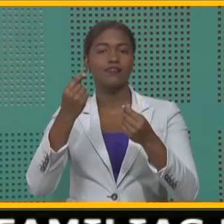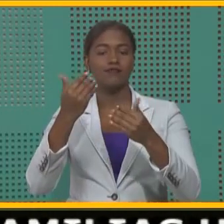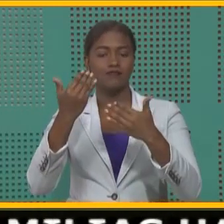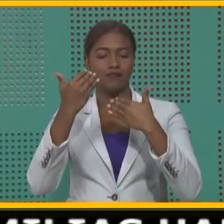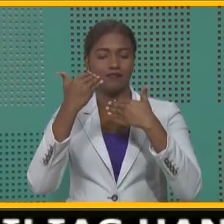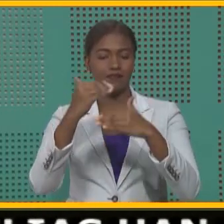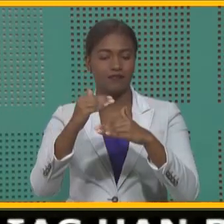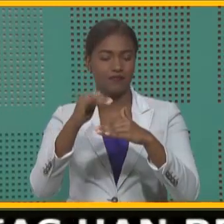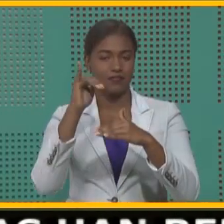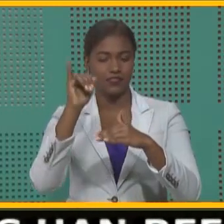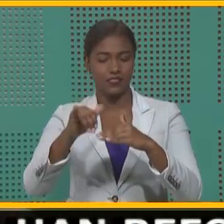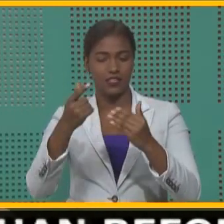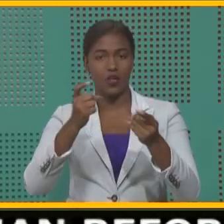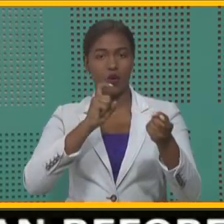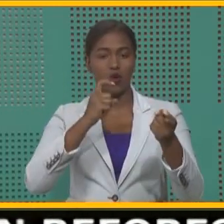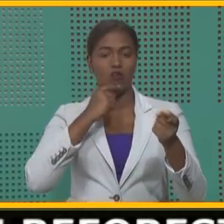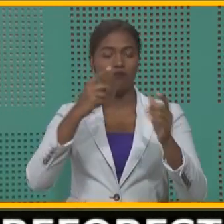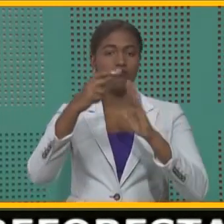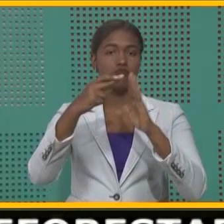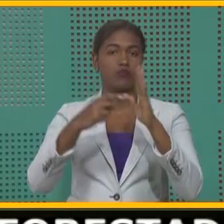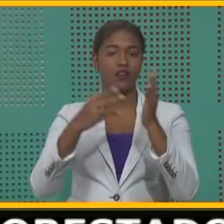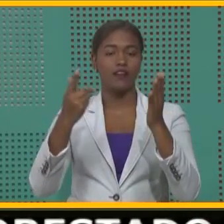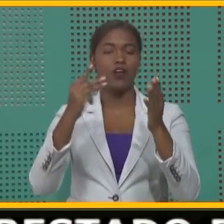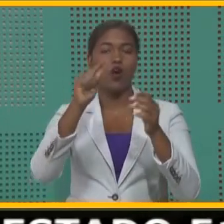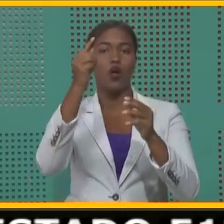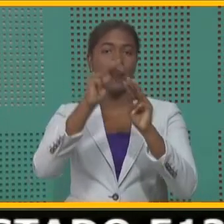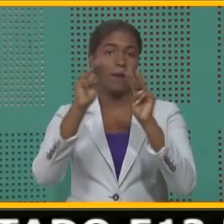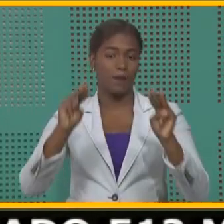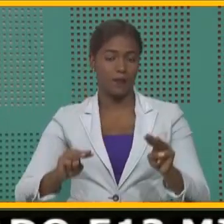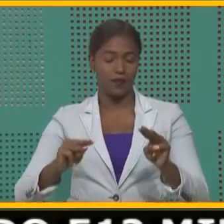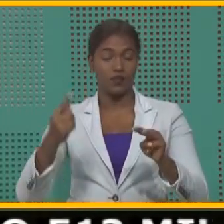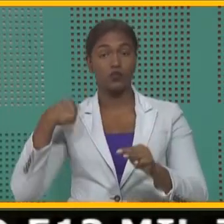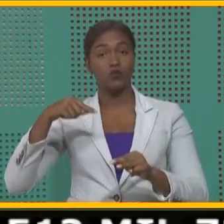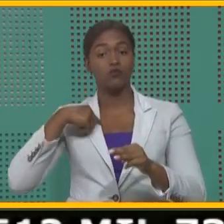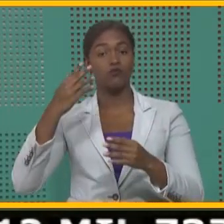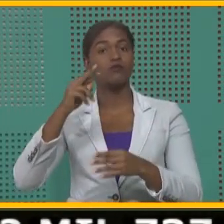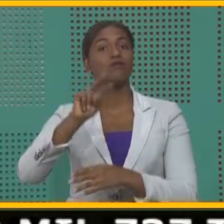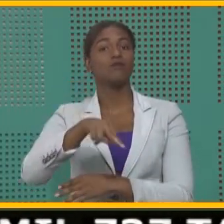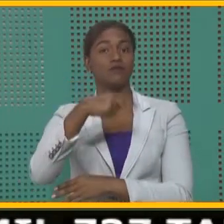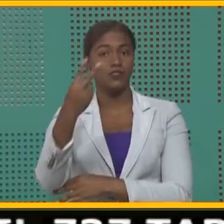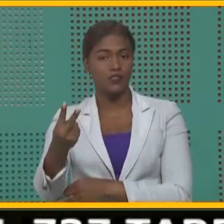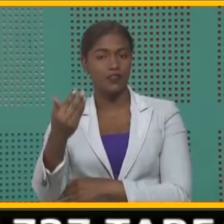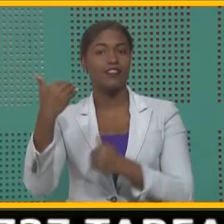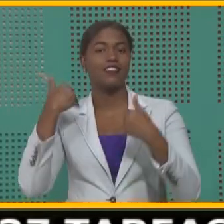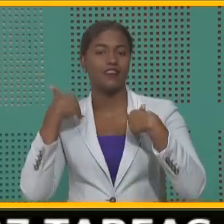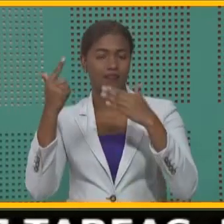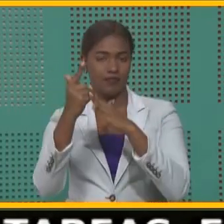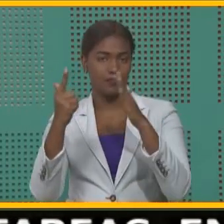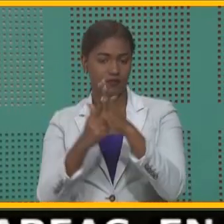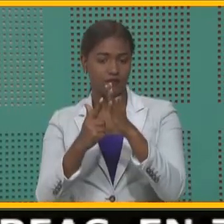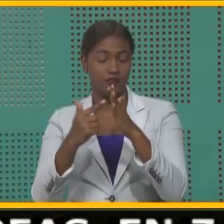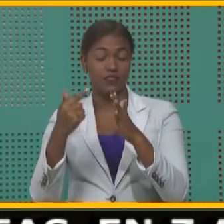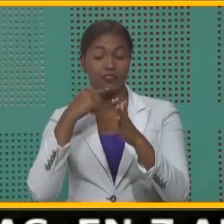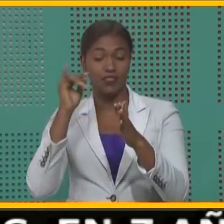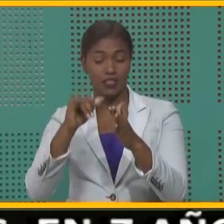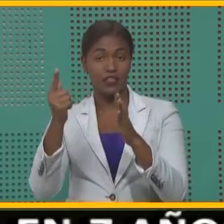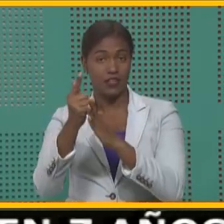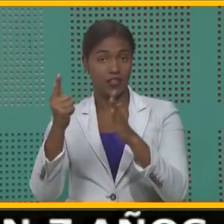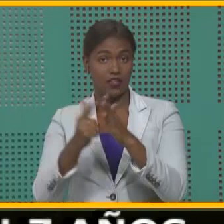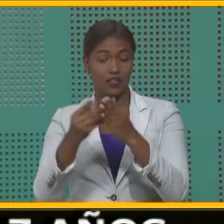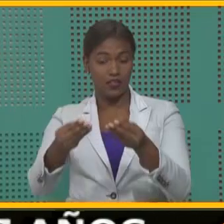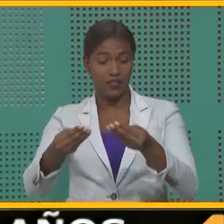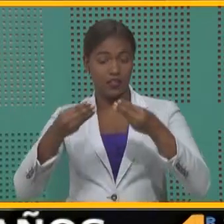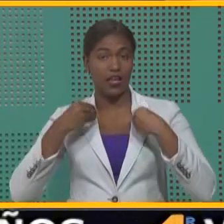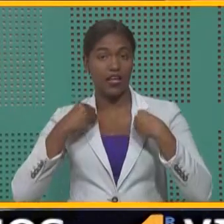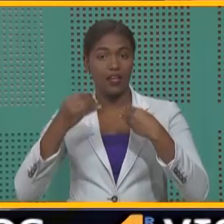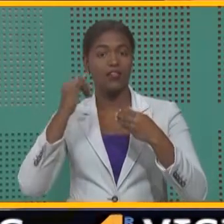resoluciones ministeriales. Nosotros, al contrario, sí tenemos una ley. Una ley que nos da un marco